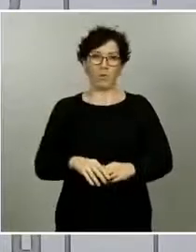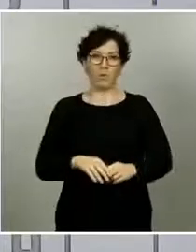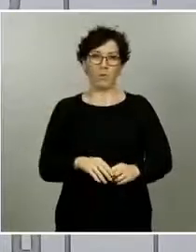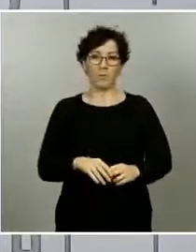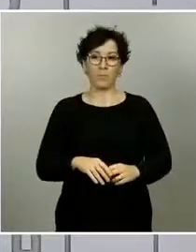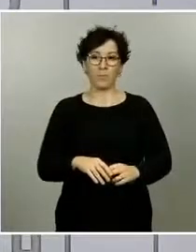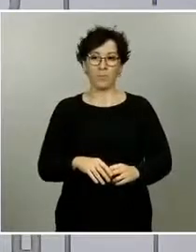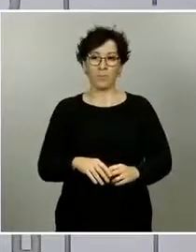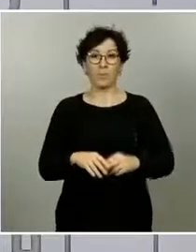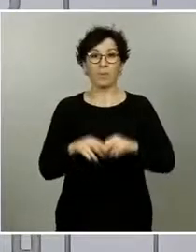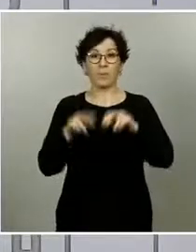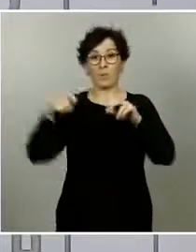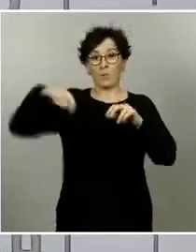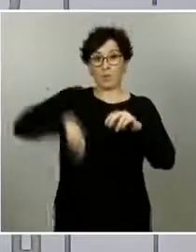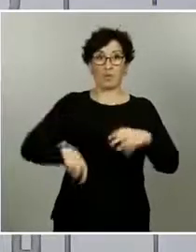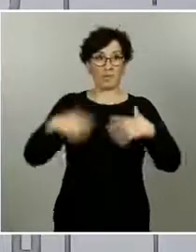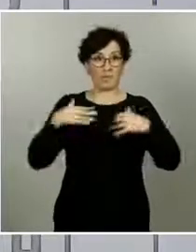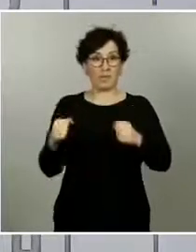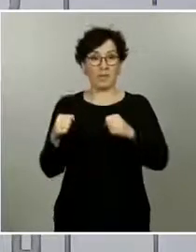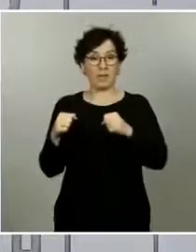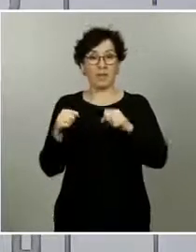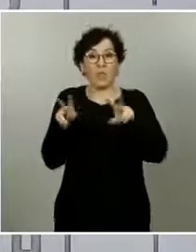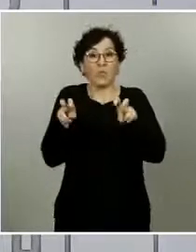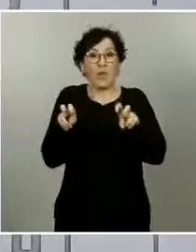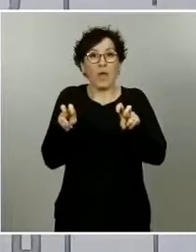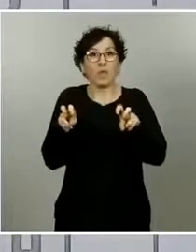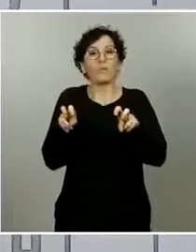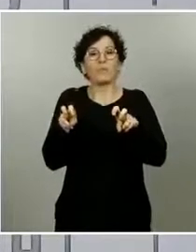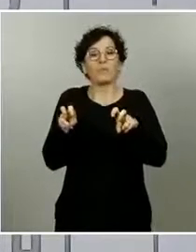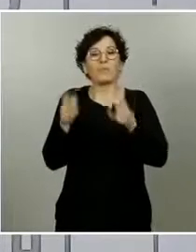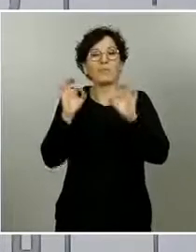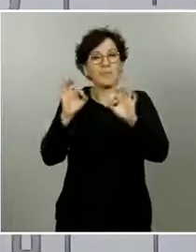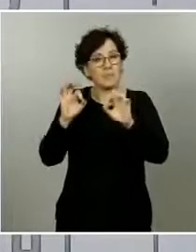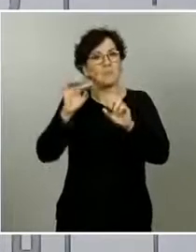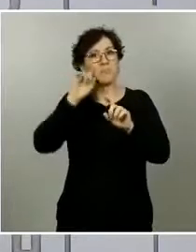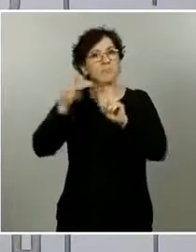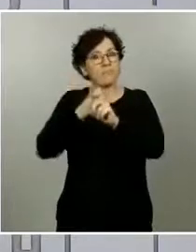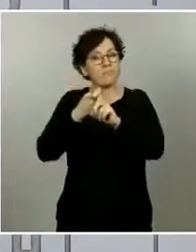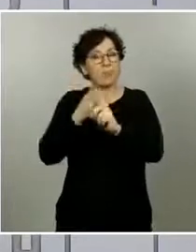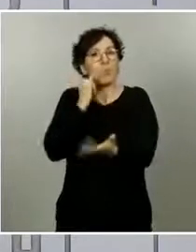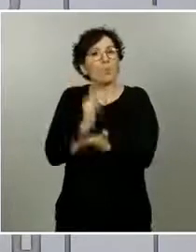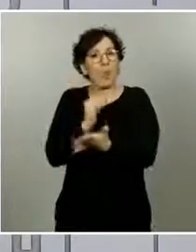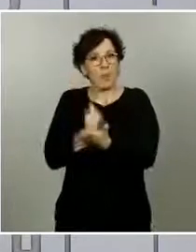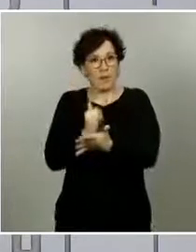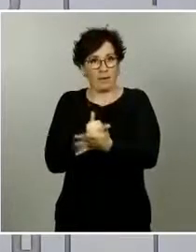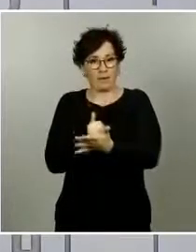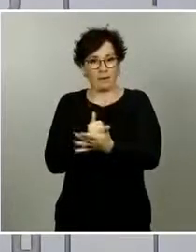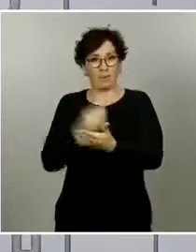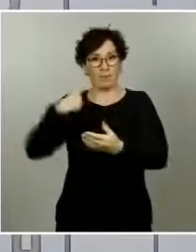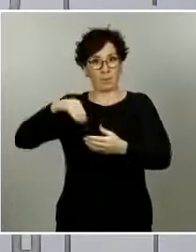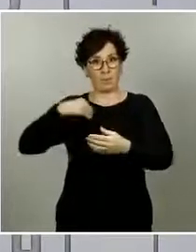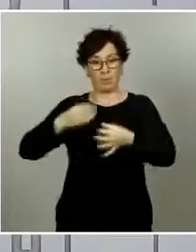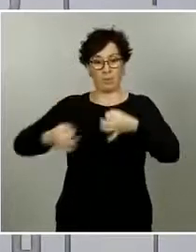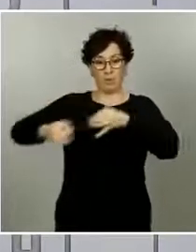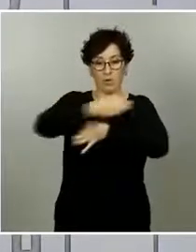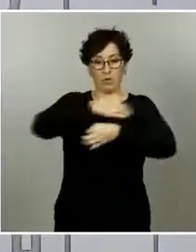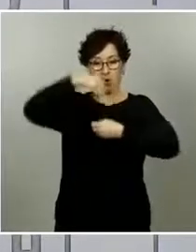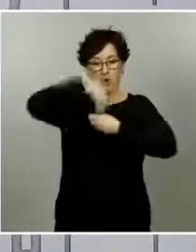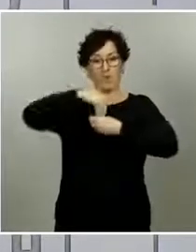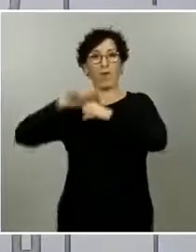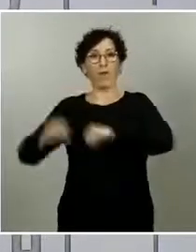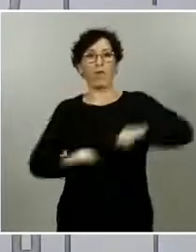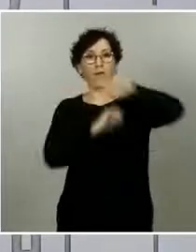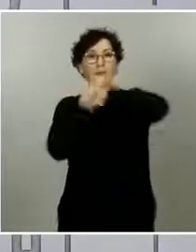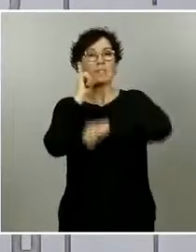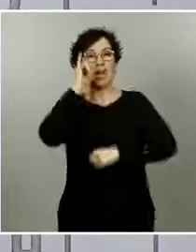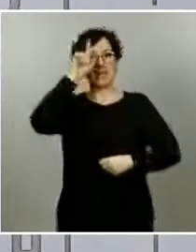50.455. En muchos de estos casos, en nuevos profesionales sanitarios, se diagnostican con pruebas